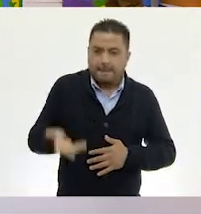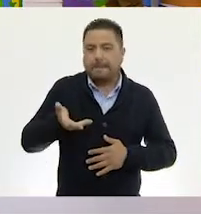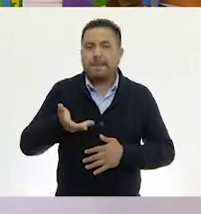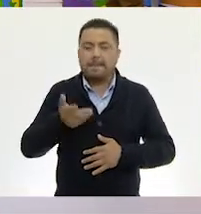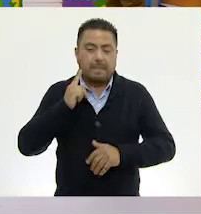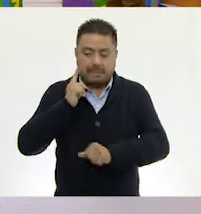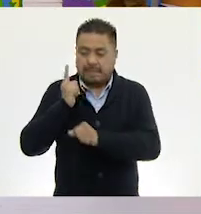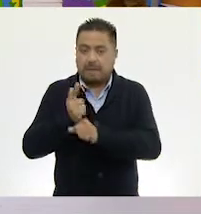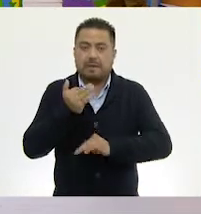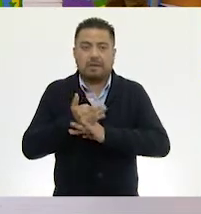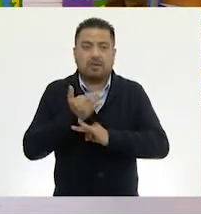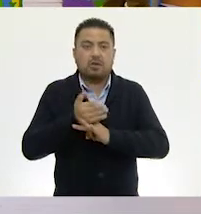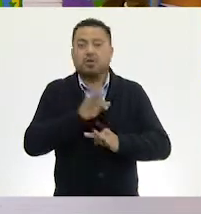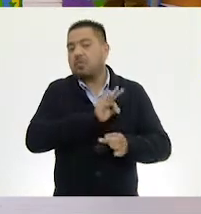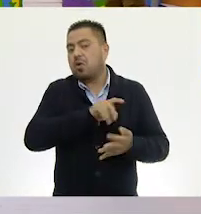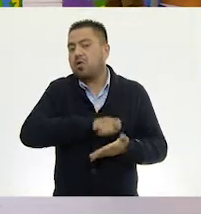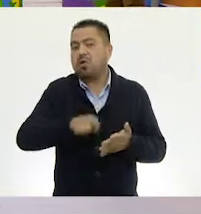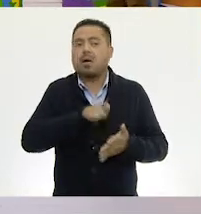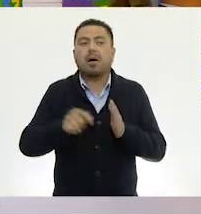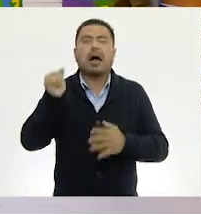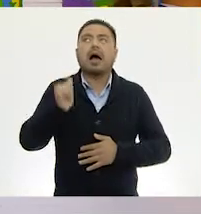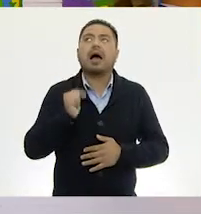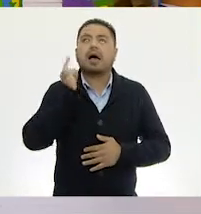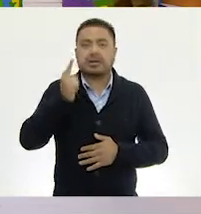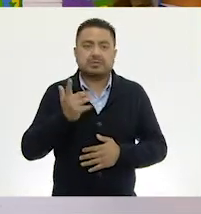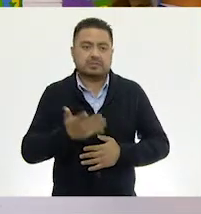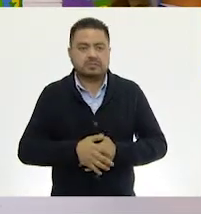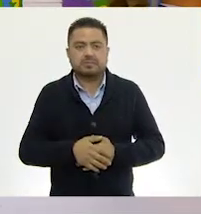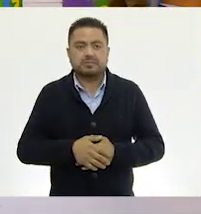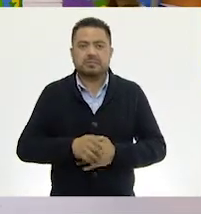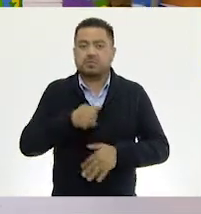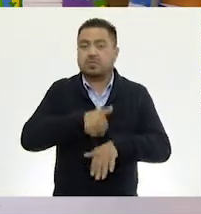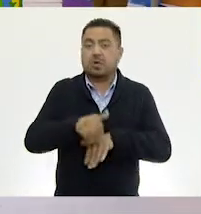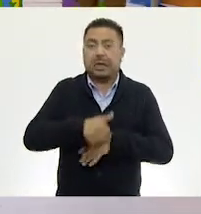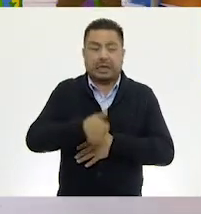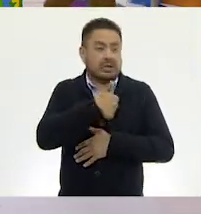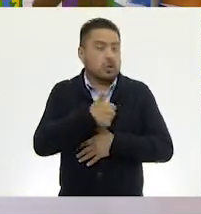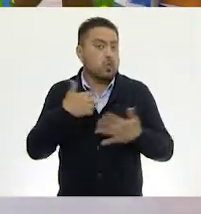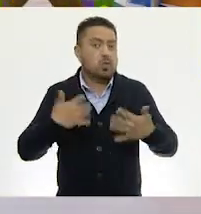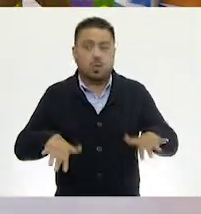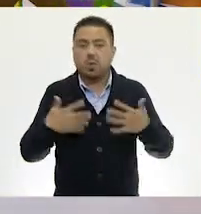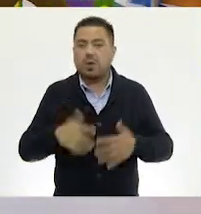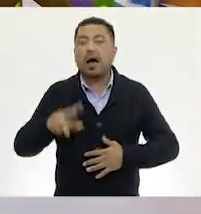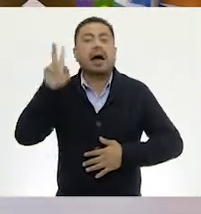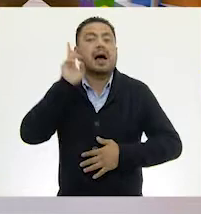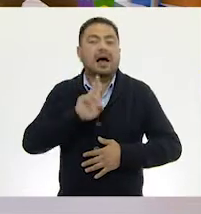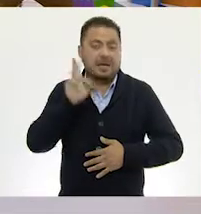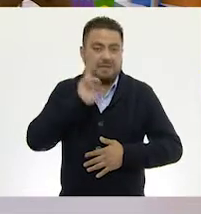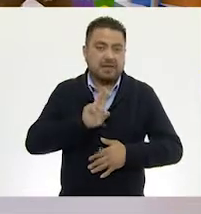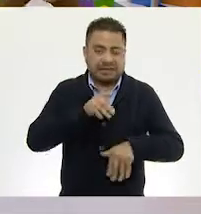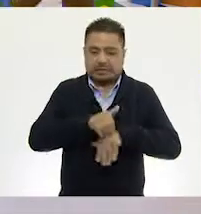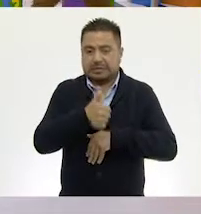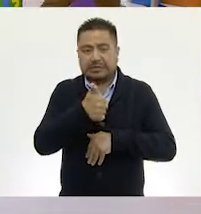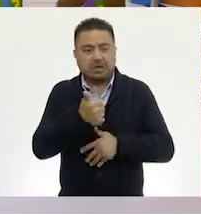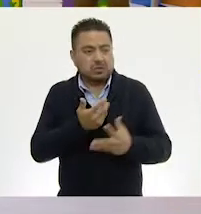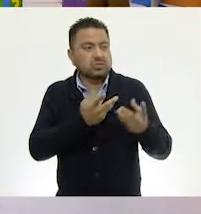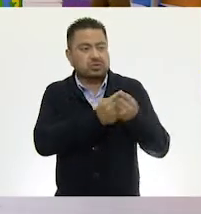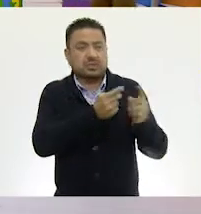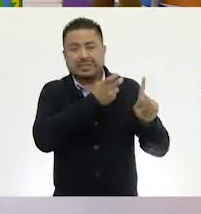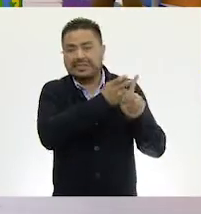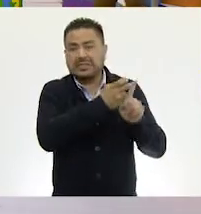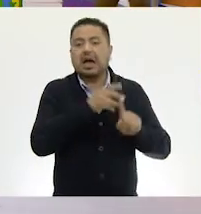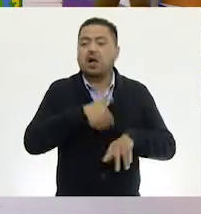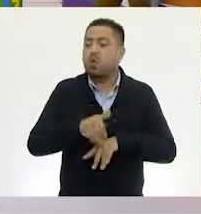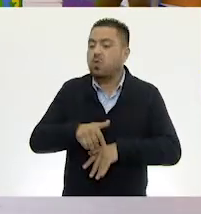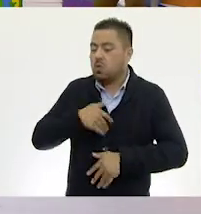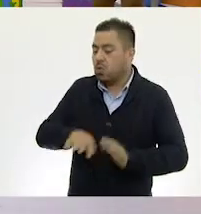Y vemos ahora si me toca comprar algo. Sí, ya. Seis. El número seis. Seis. Muy bien. a ver. Ya también el seis está de tu lado. Y veamos a